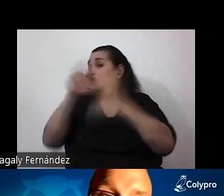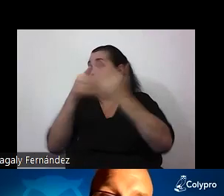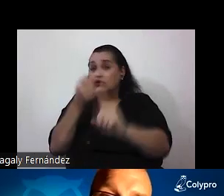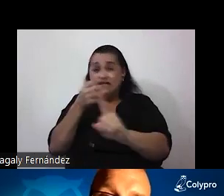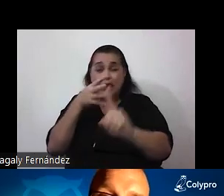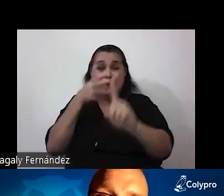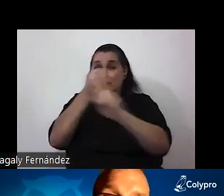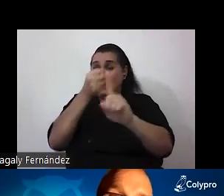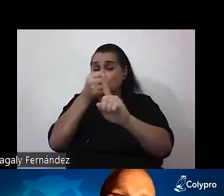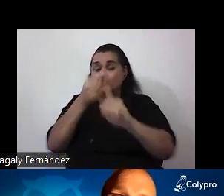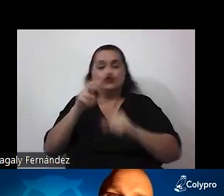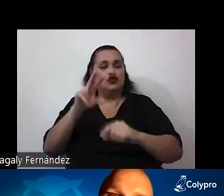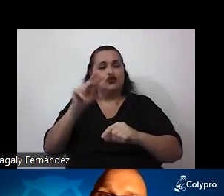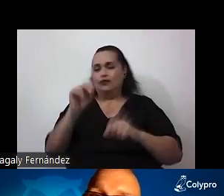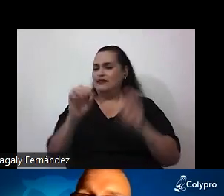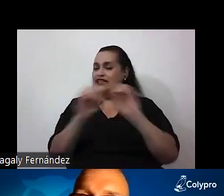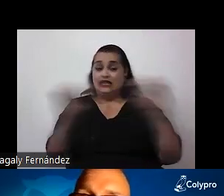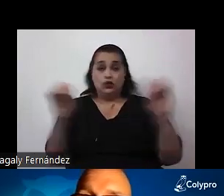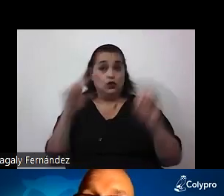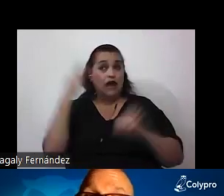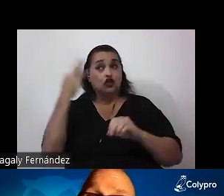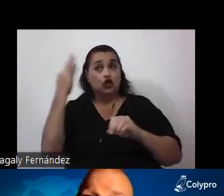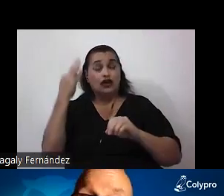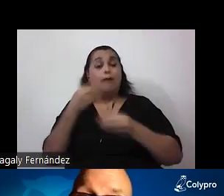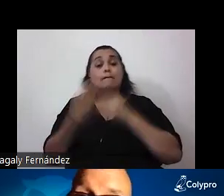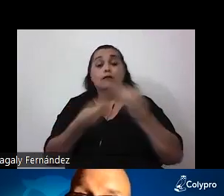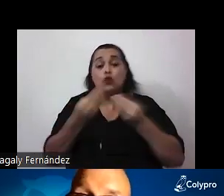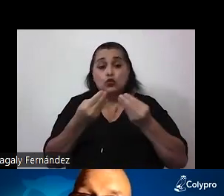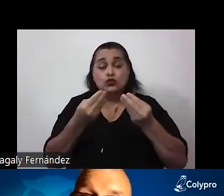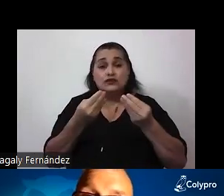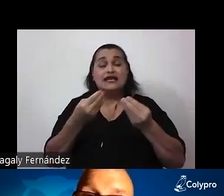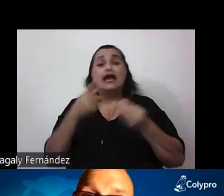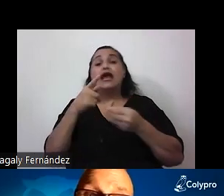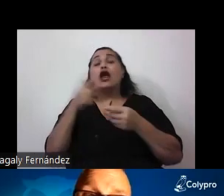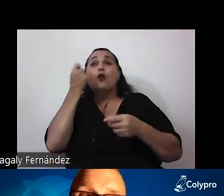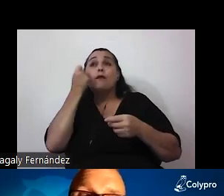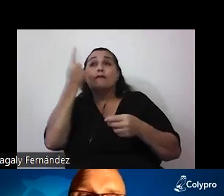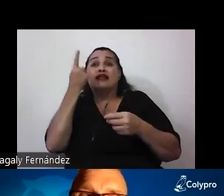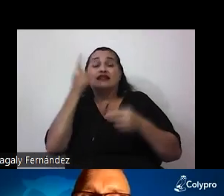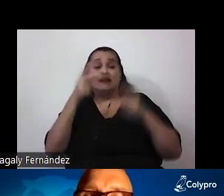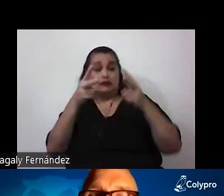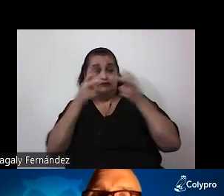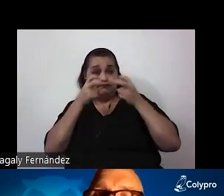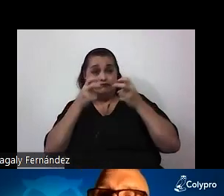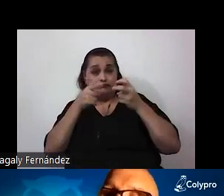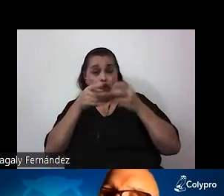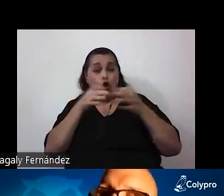ninguna de las teorías que usamos para producirlo o para comprenderlo capta todos los aspectos del organismo transgénico